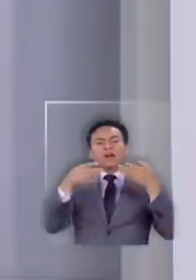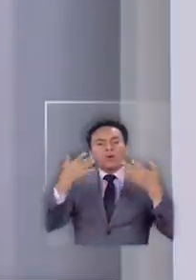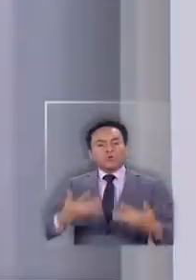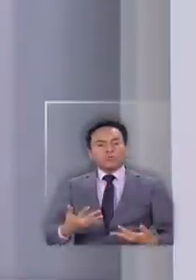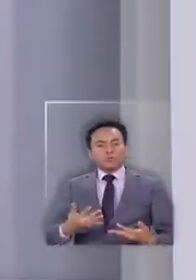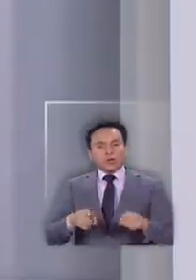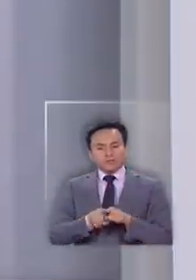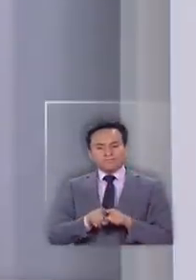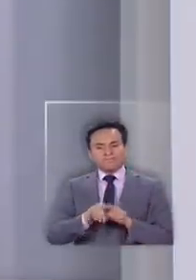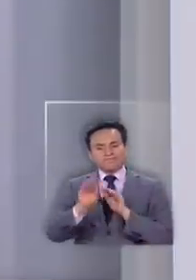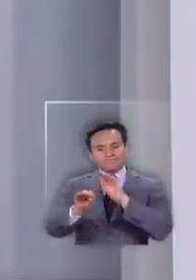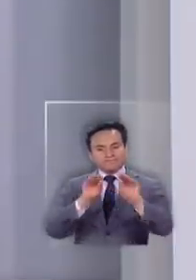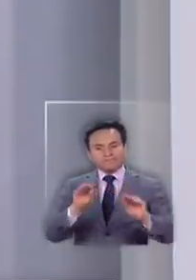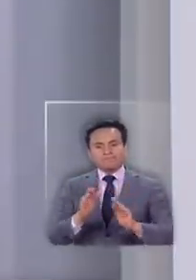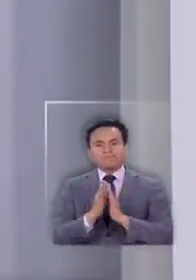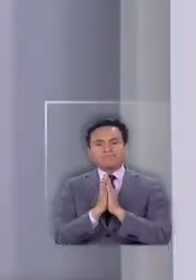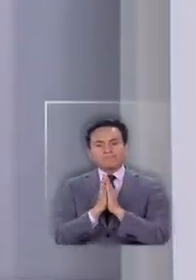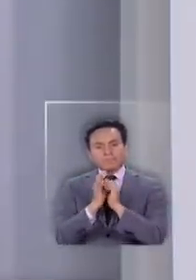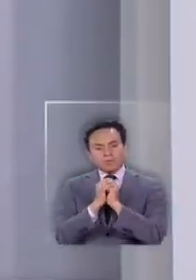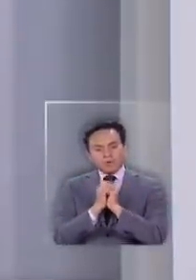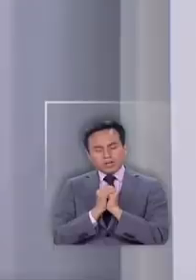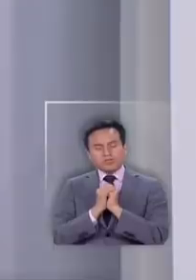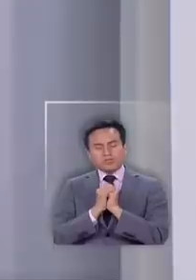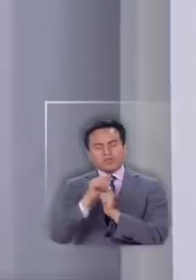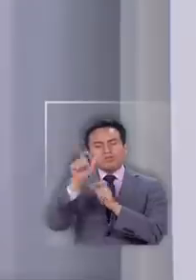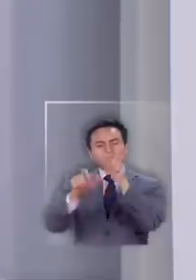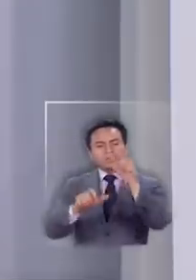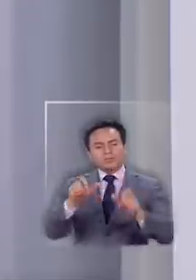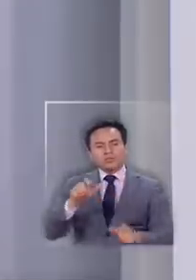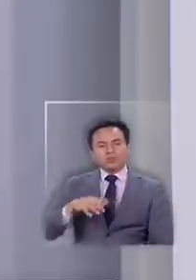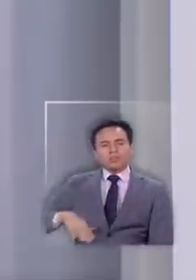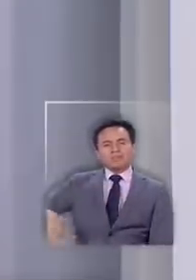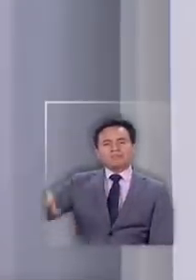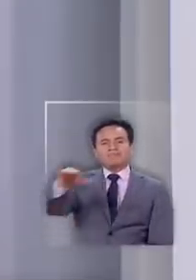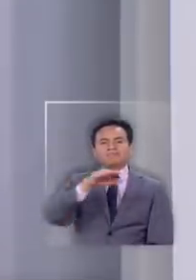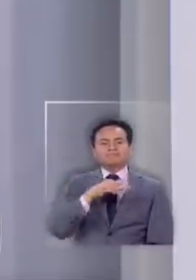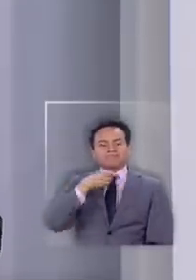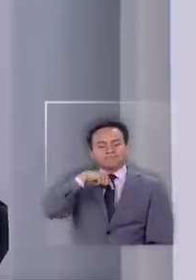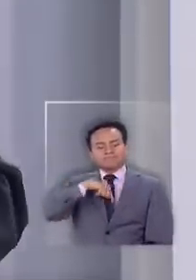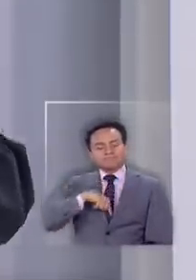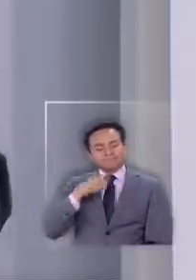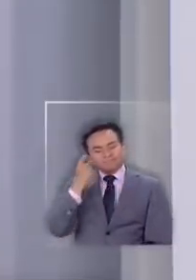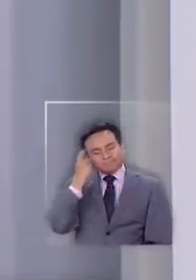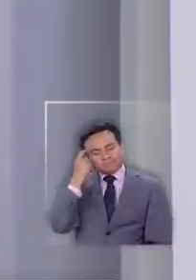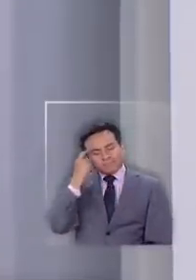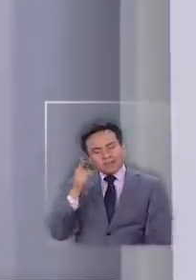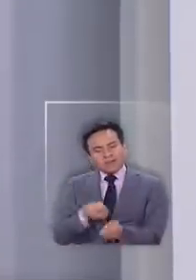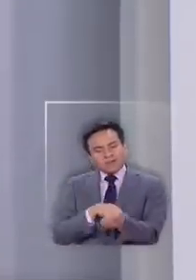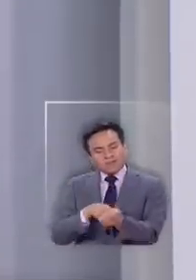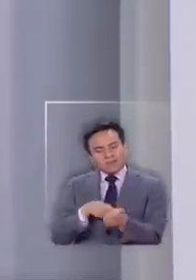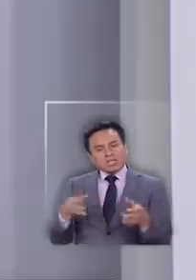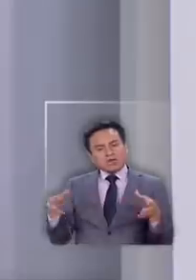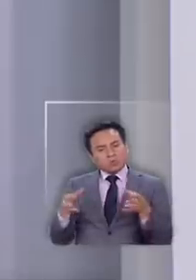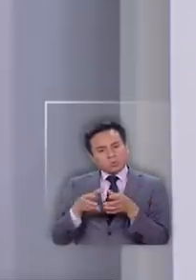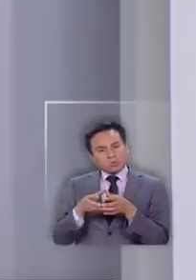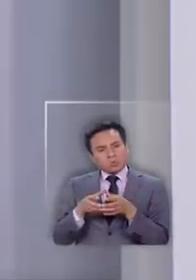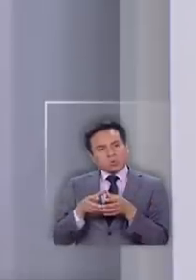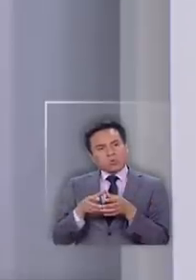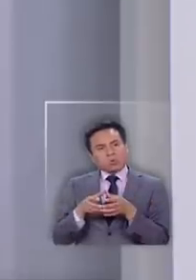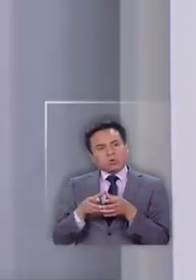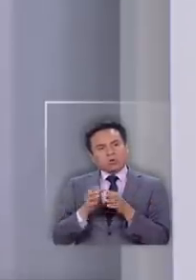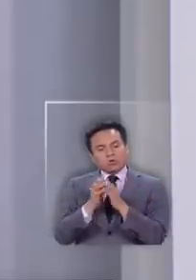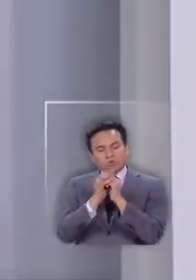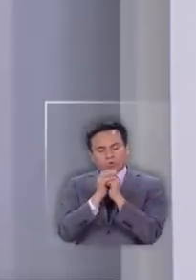es llamar a la oración, que la gente en un momento de introspección personal junto a su familia puedan